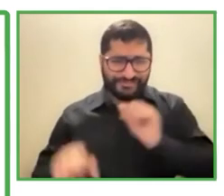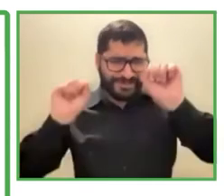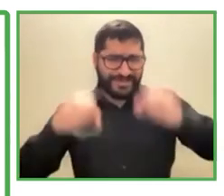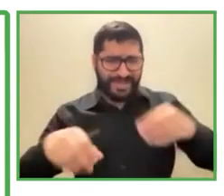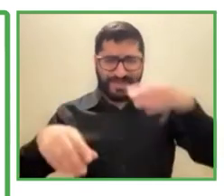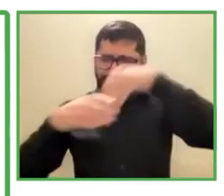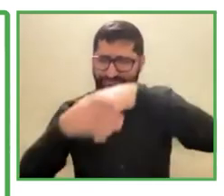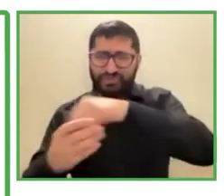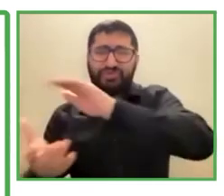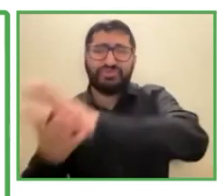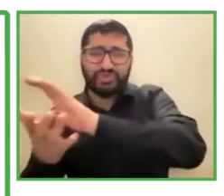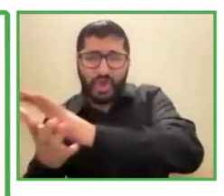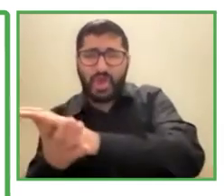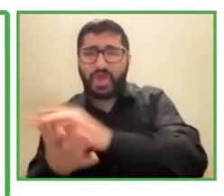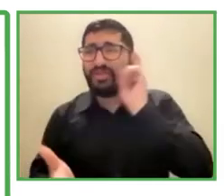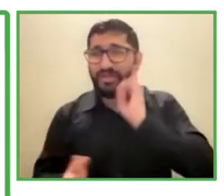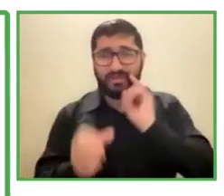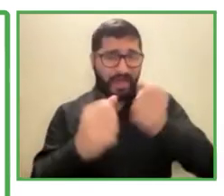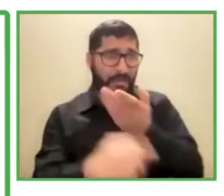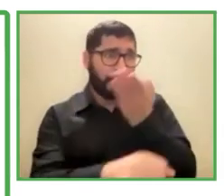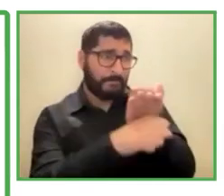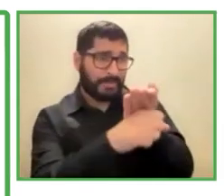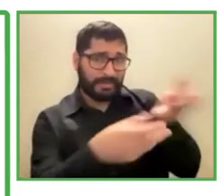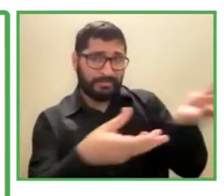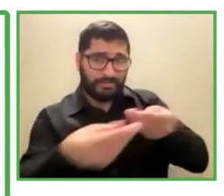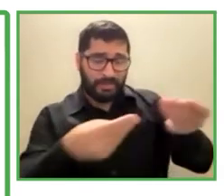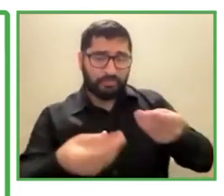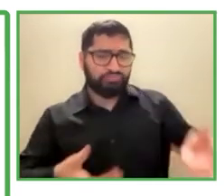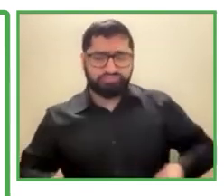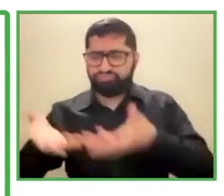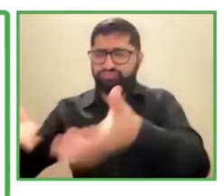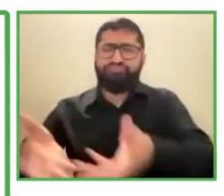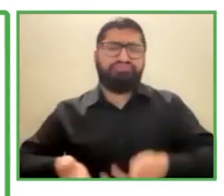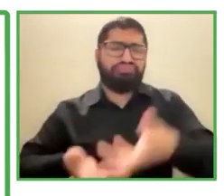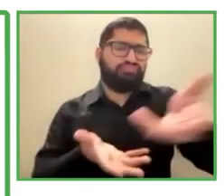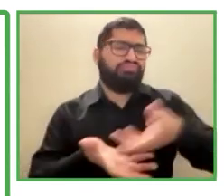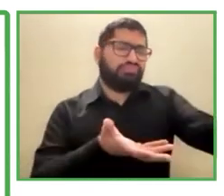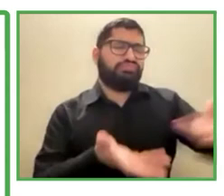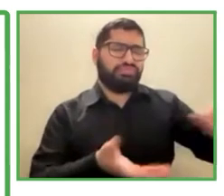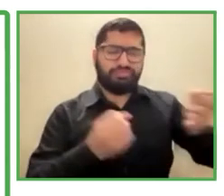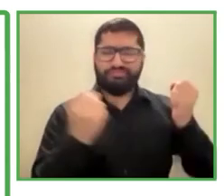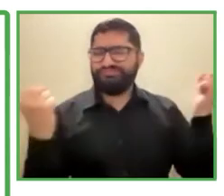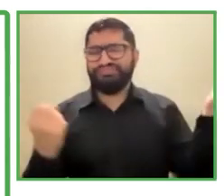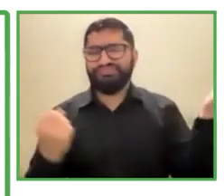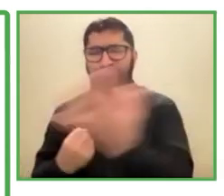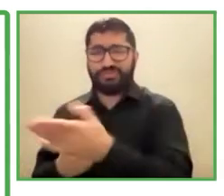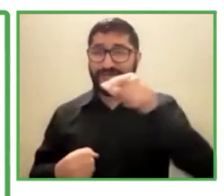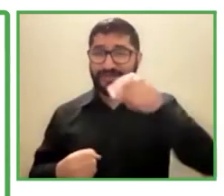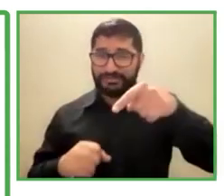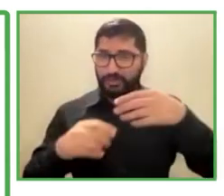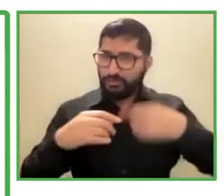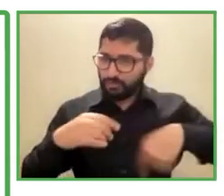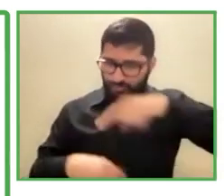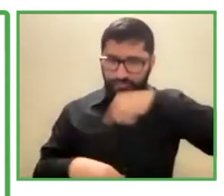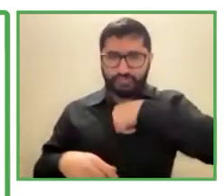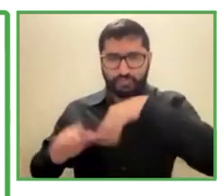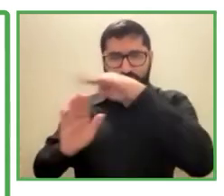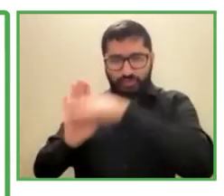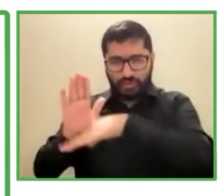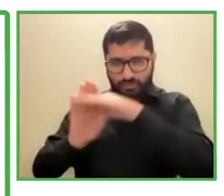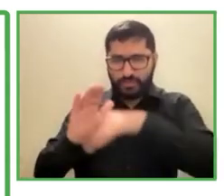y como ofrecemos estos servicios especialmente nuestros videos y los talleres que